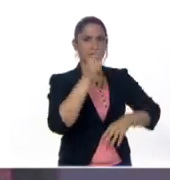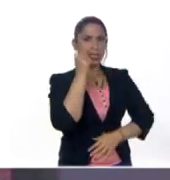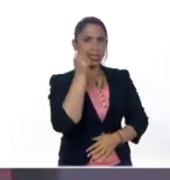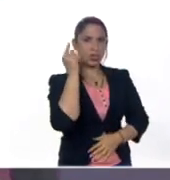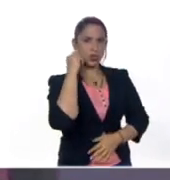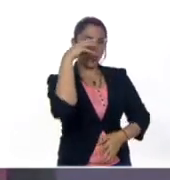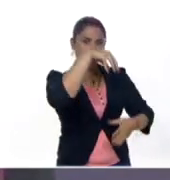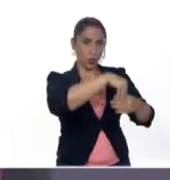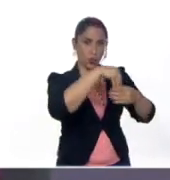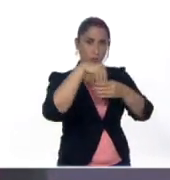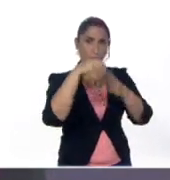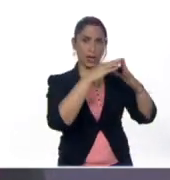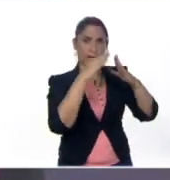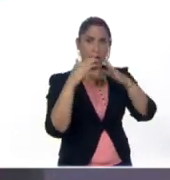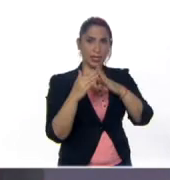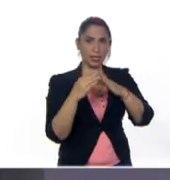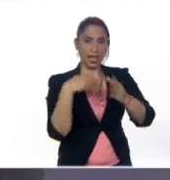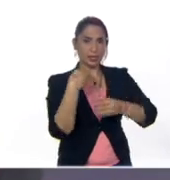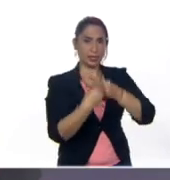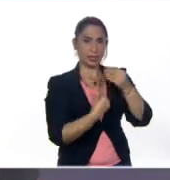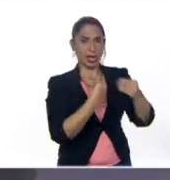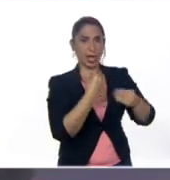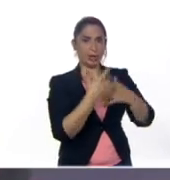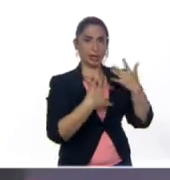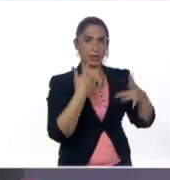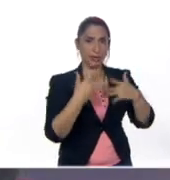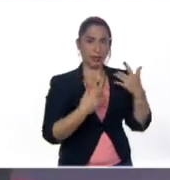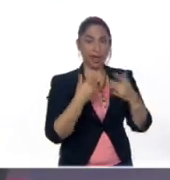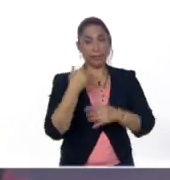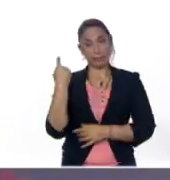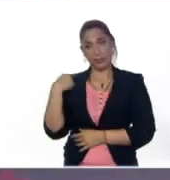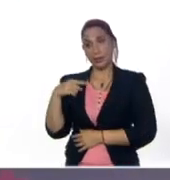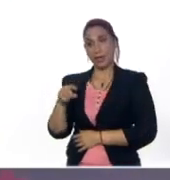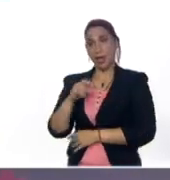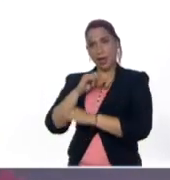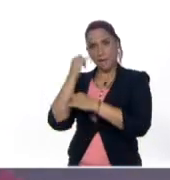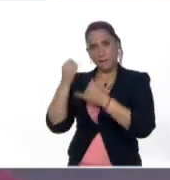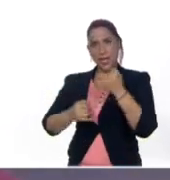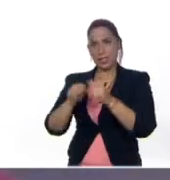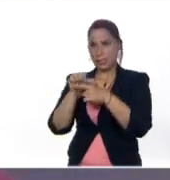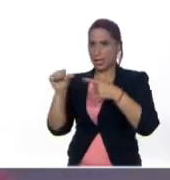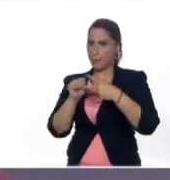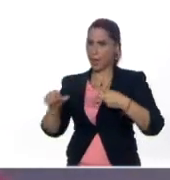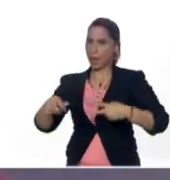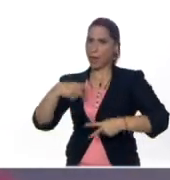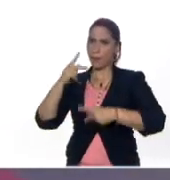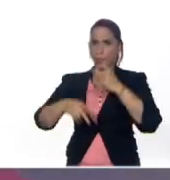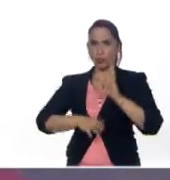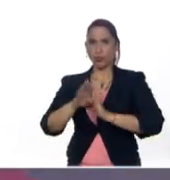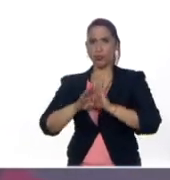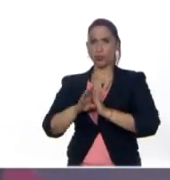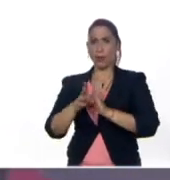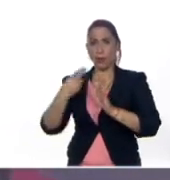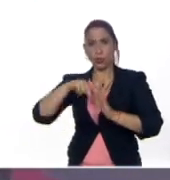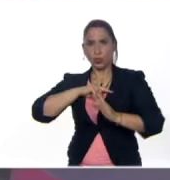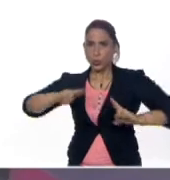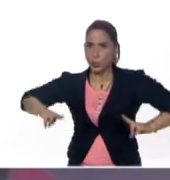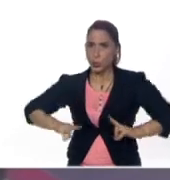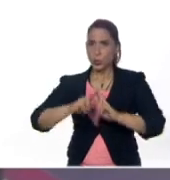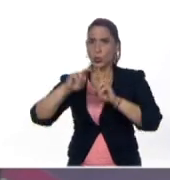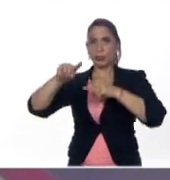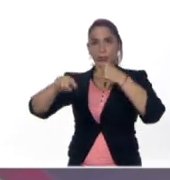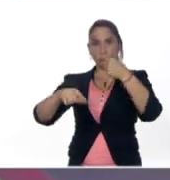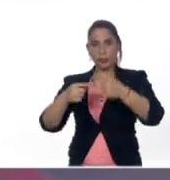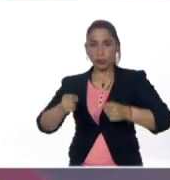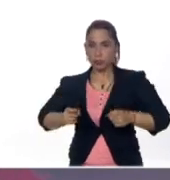casa para la elaboración de sus actividades. Ok, que tengan un fin de semana bien productivo, bien exitoso y nos volveremos a encontrar en una